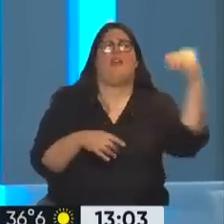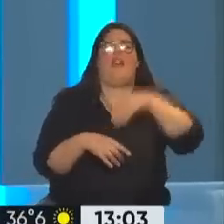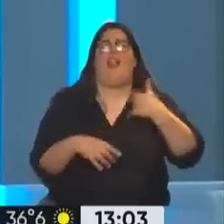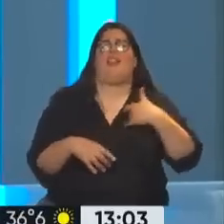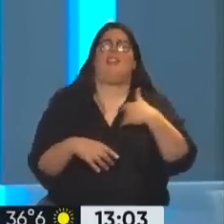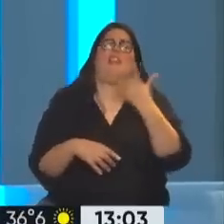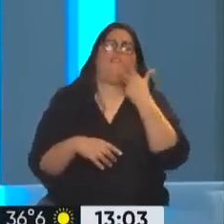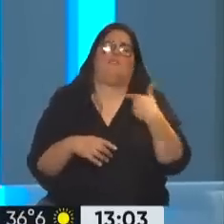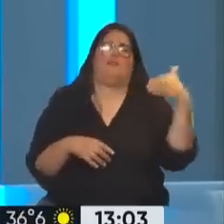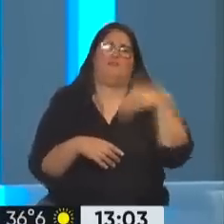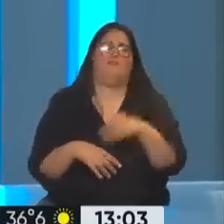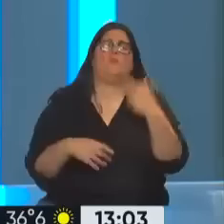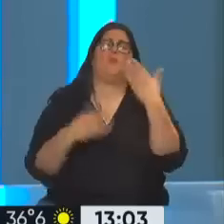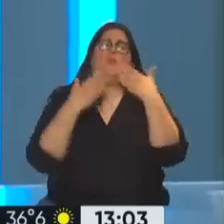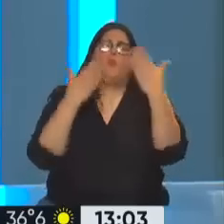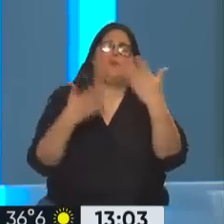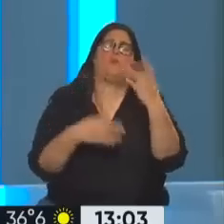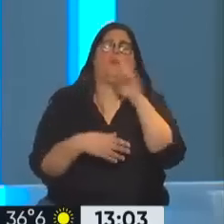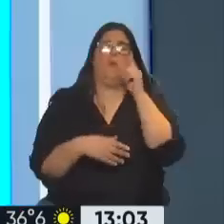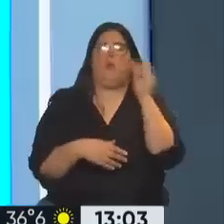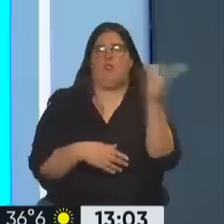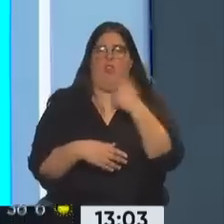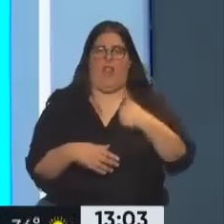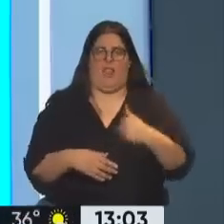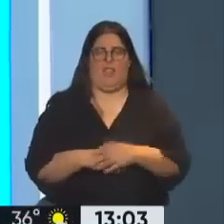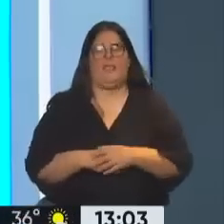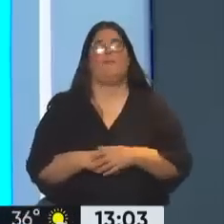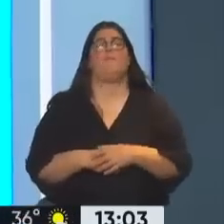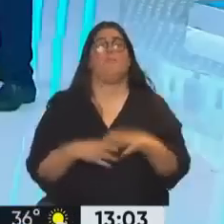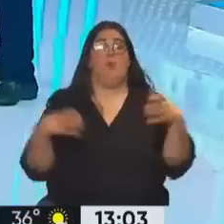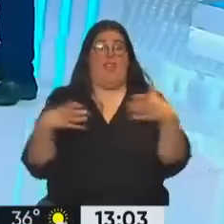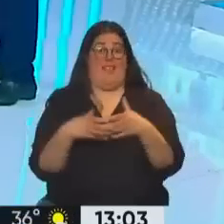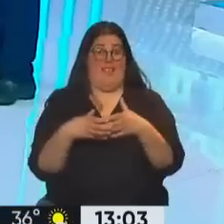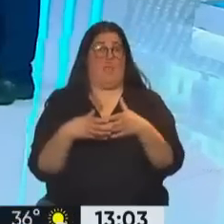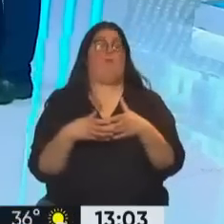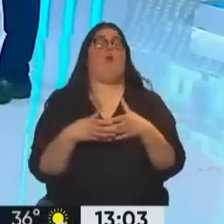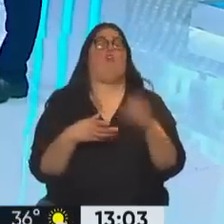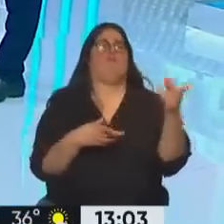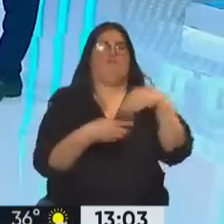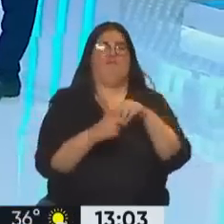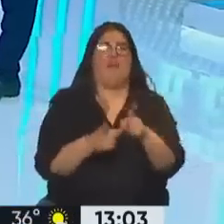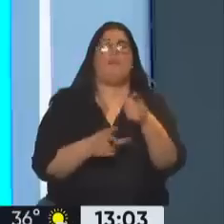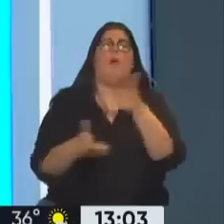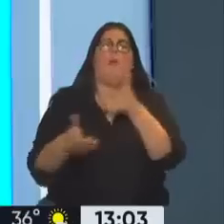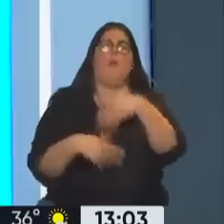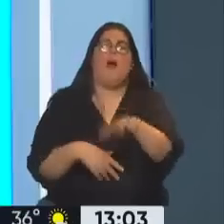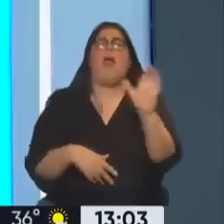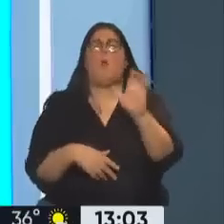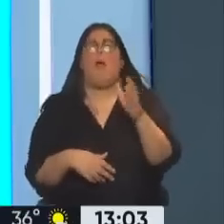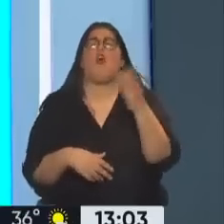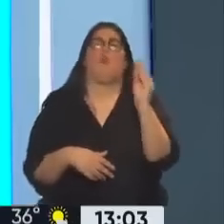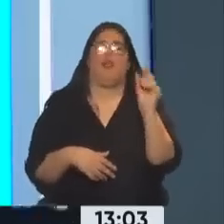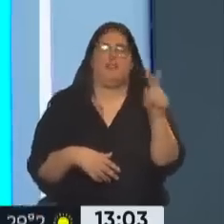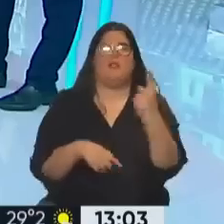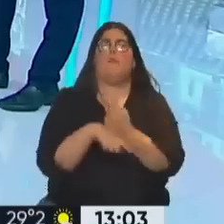inmenso abrazo a todas las argentinas y a todos los argentinos. Bien, junto a este equipo estaremos hablando, por supuesto, de Ecuador, de la región y de Brasil. La primera pregunta